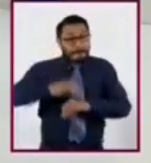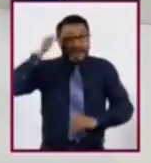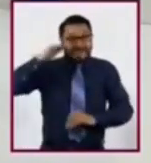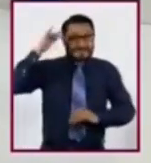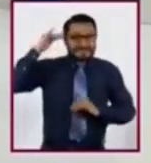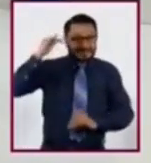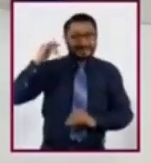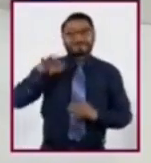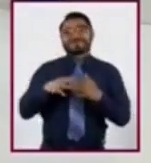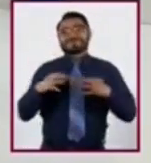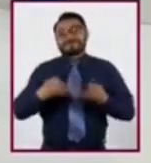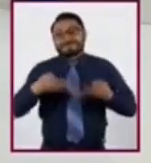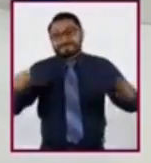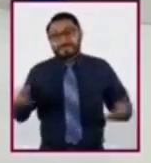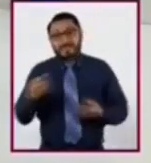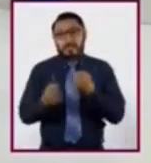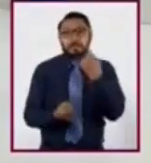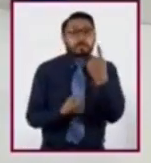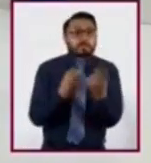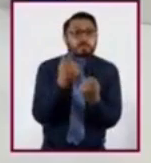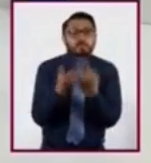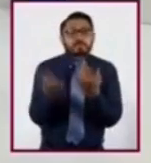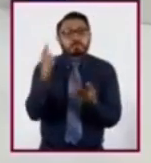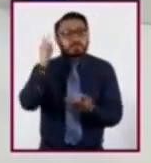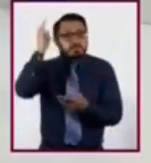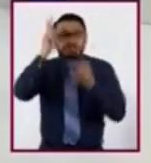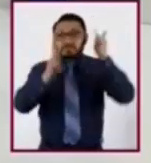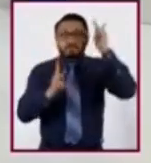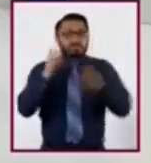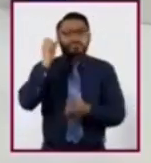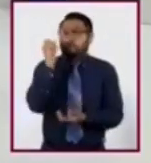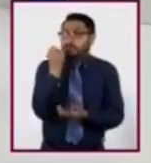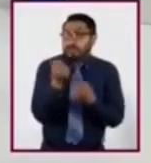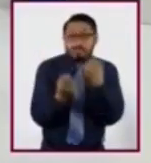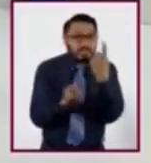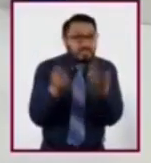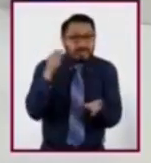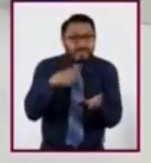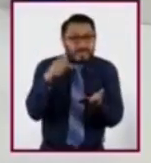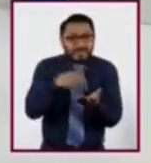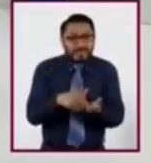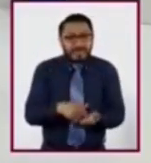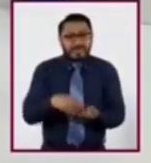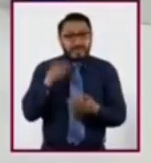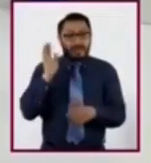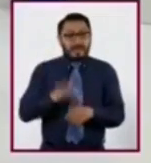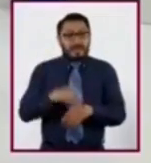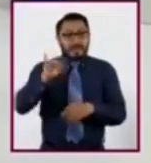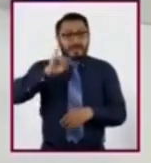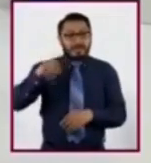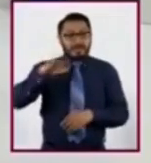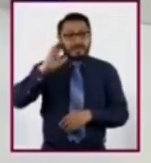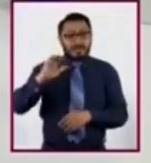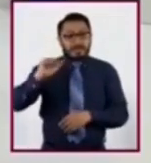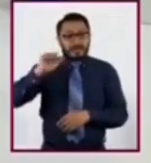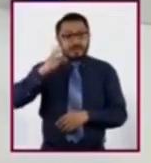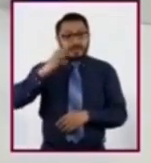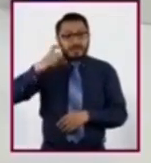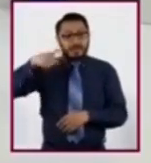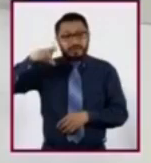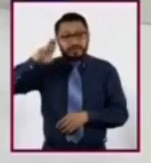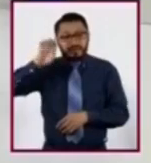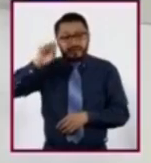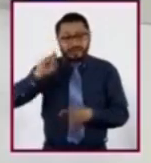realizado algunos viajes hasta este punto, destacando el realizado por Jacques Piccard y Don Walsh,